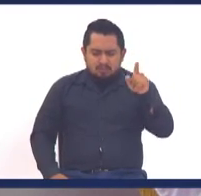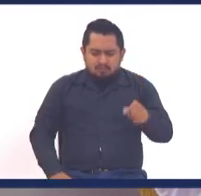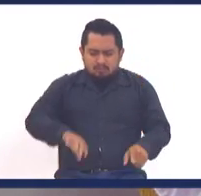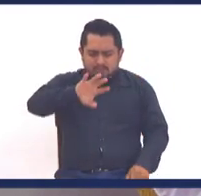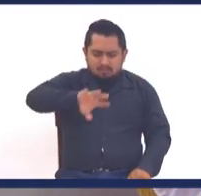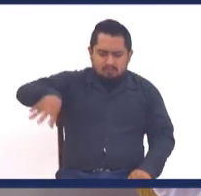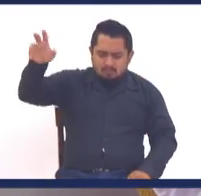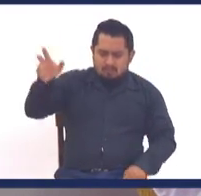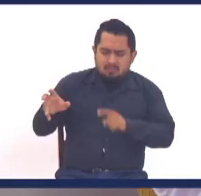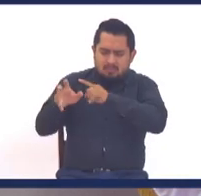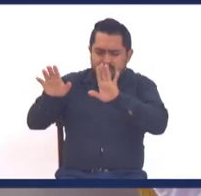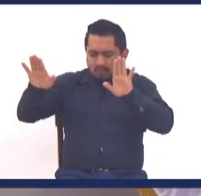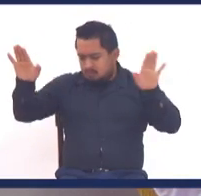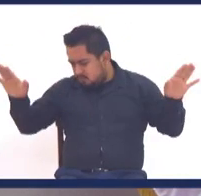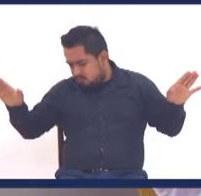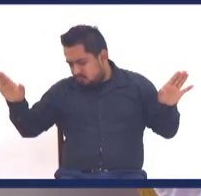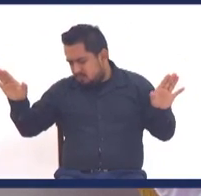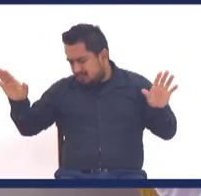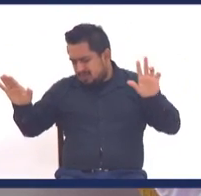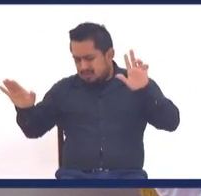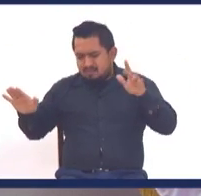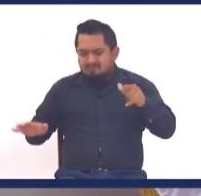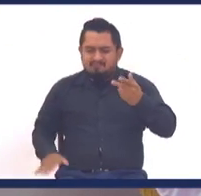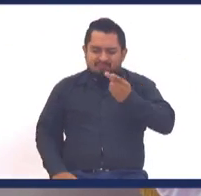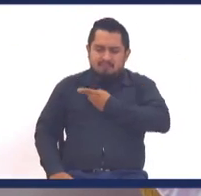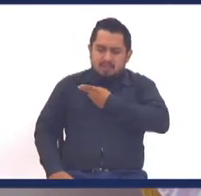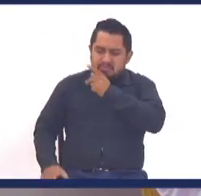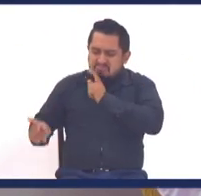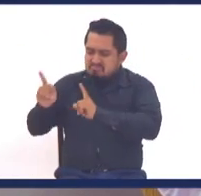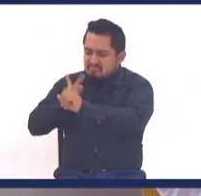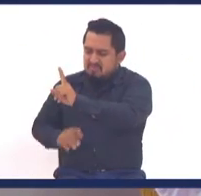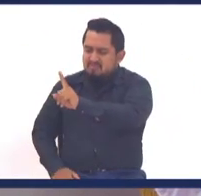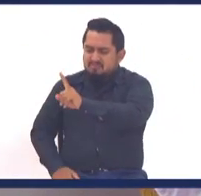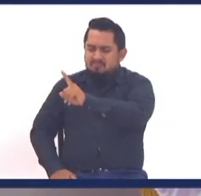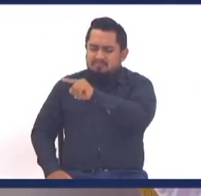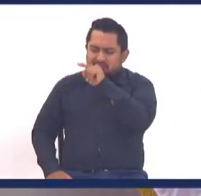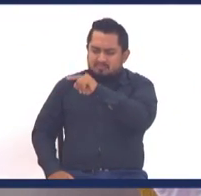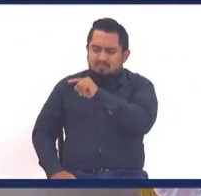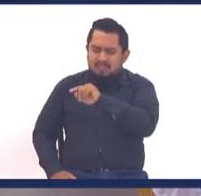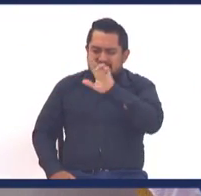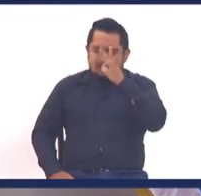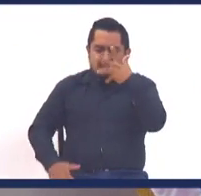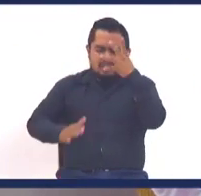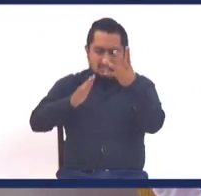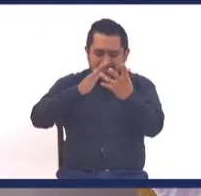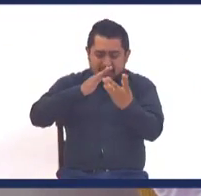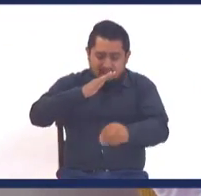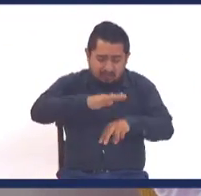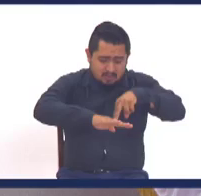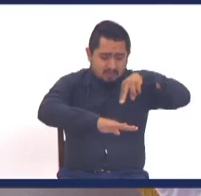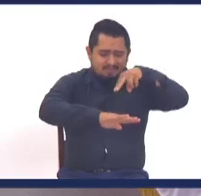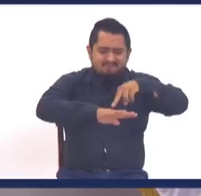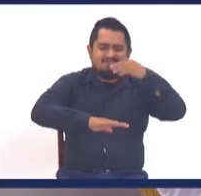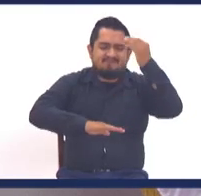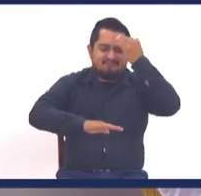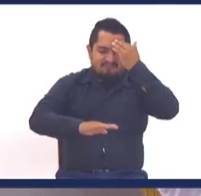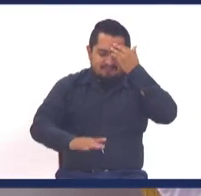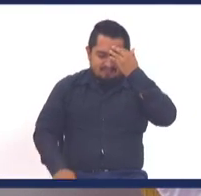que moriste en la cruz, del Calvario, por mis pecados, que resucitaste al tercer día,